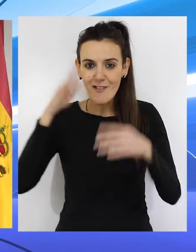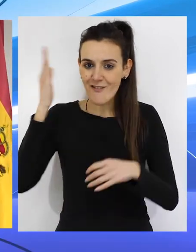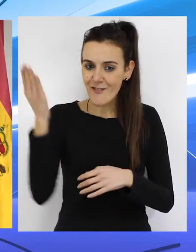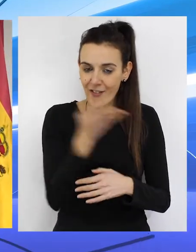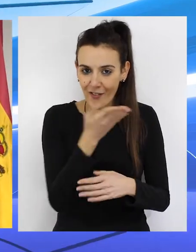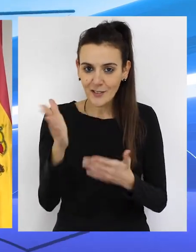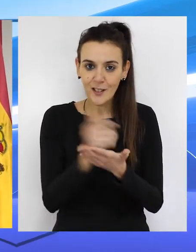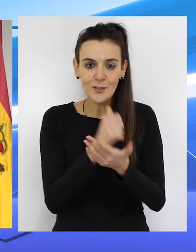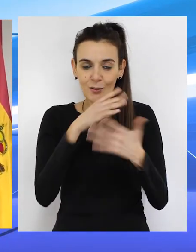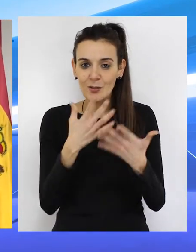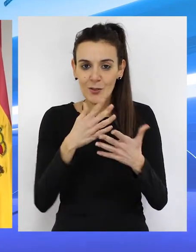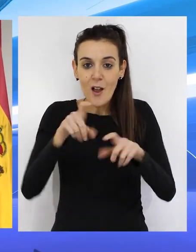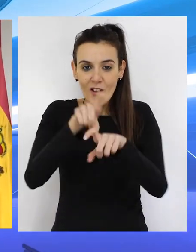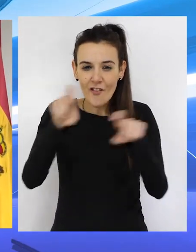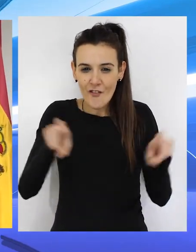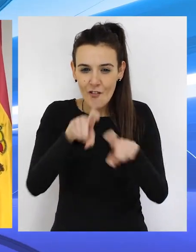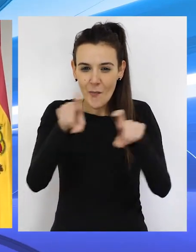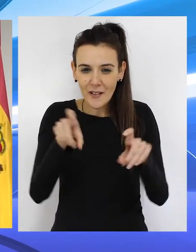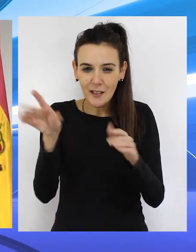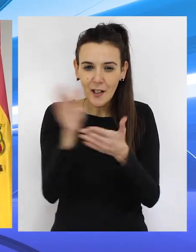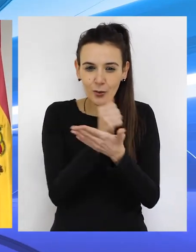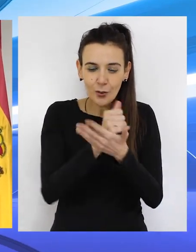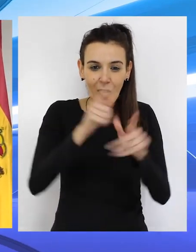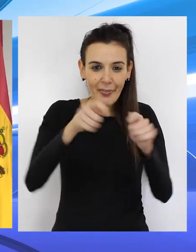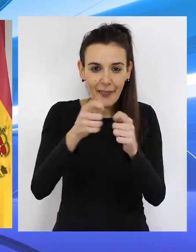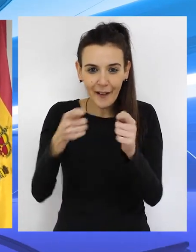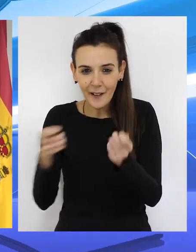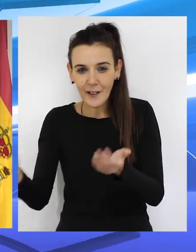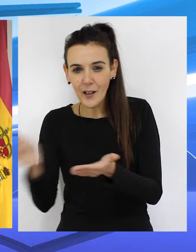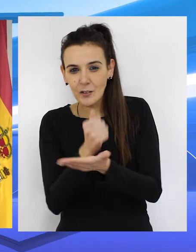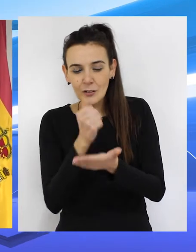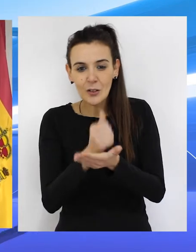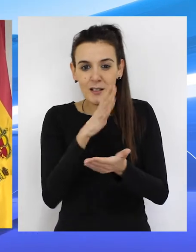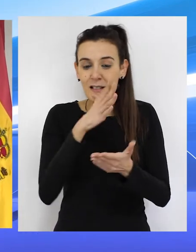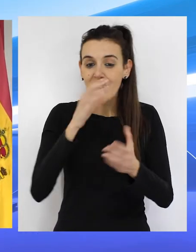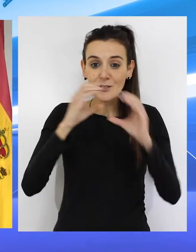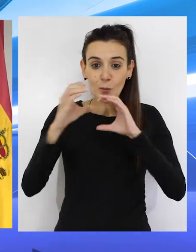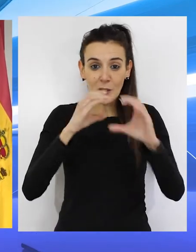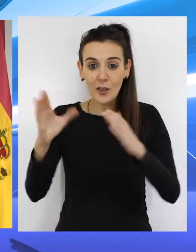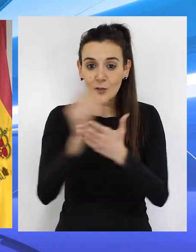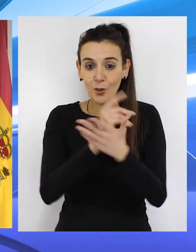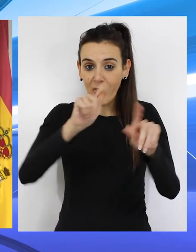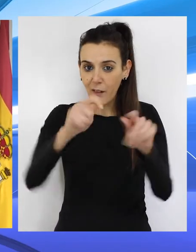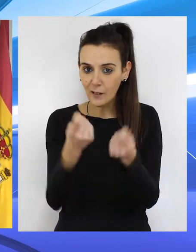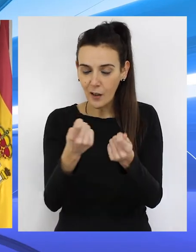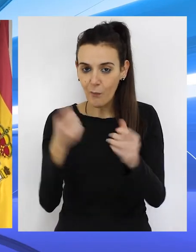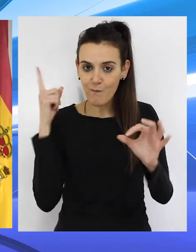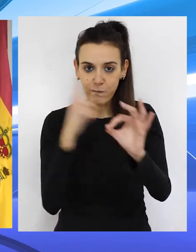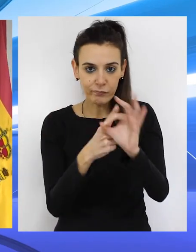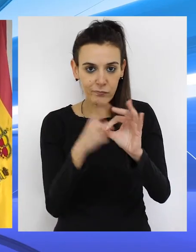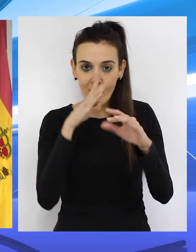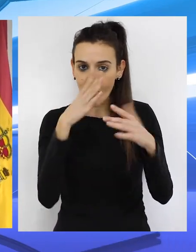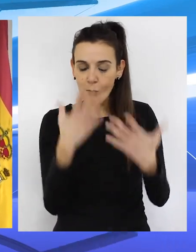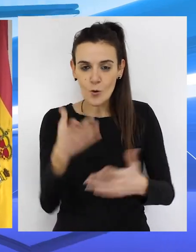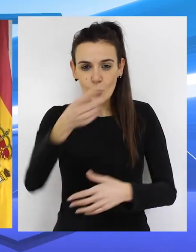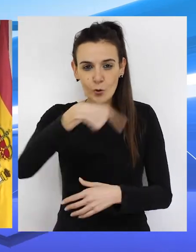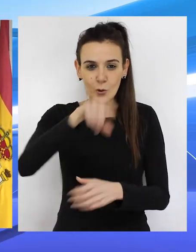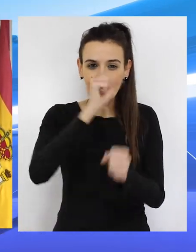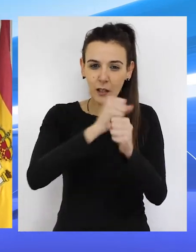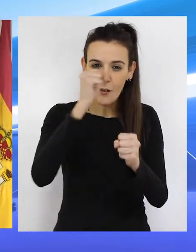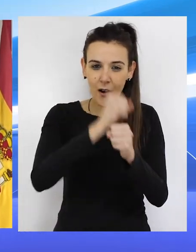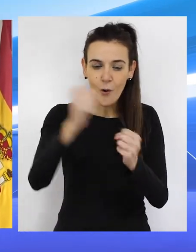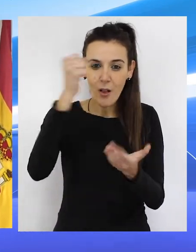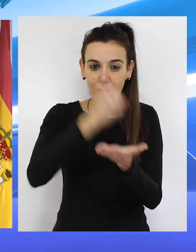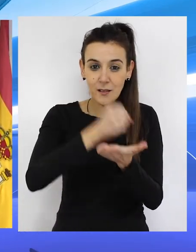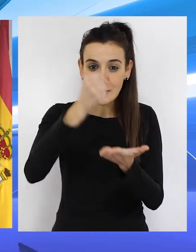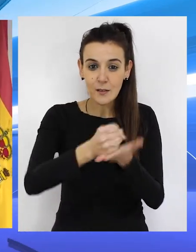atacado, tenemos los equipos informáticos cerrados, las comunicaciones están cerradas, pero bueno, el trabajo del SEPE